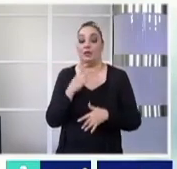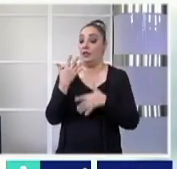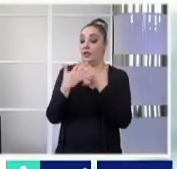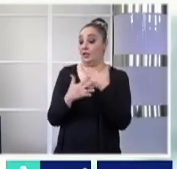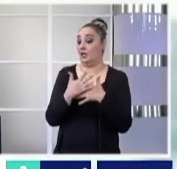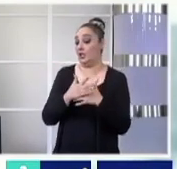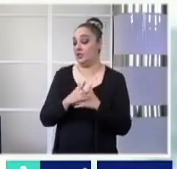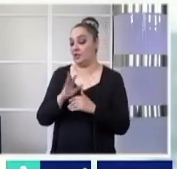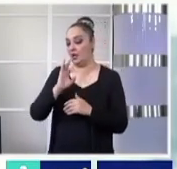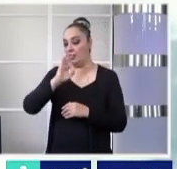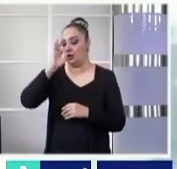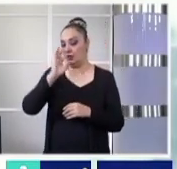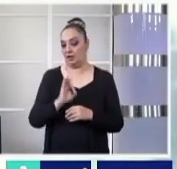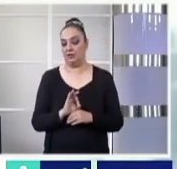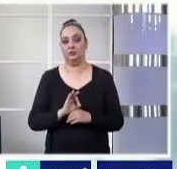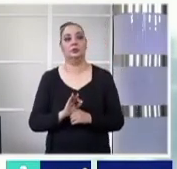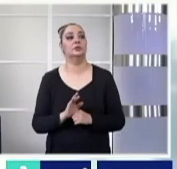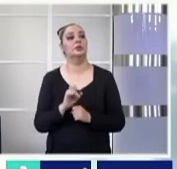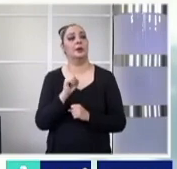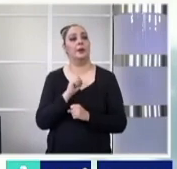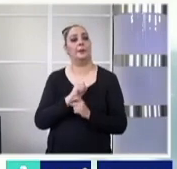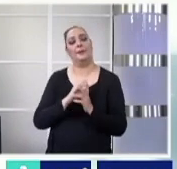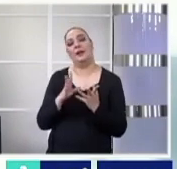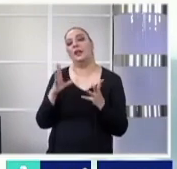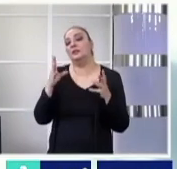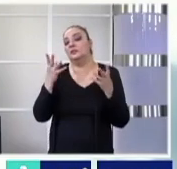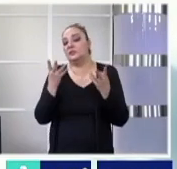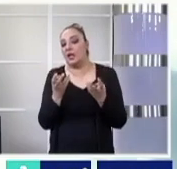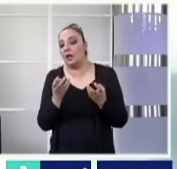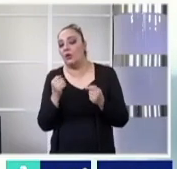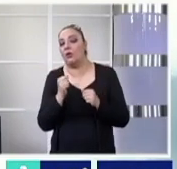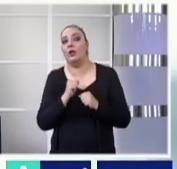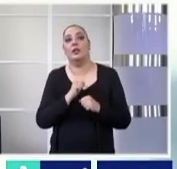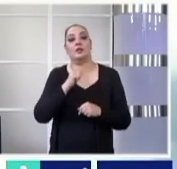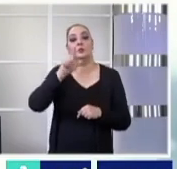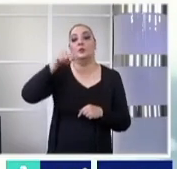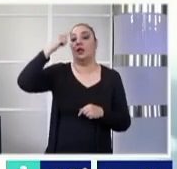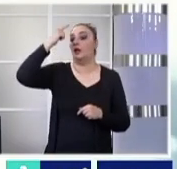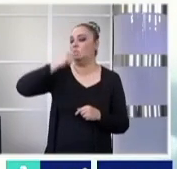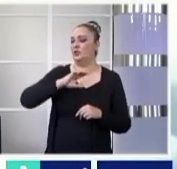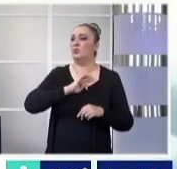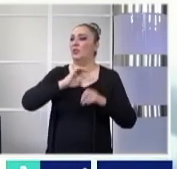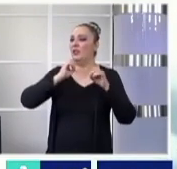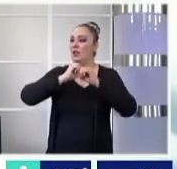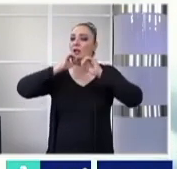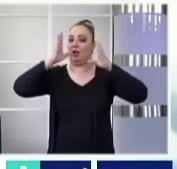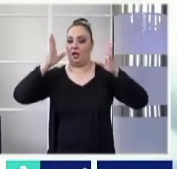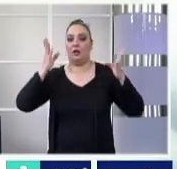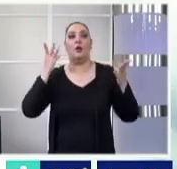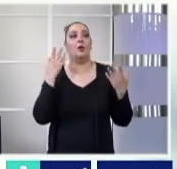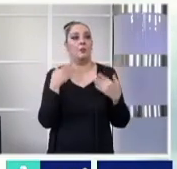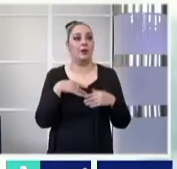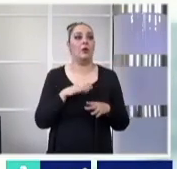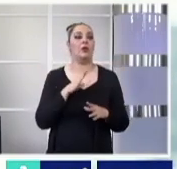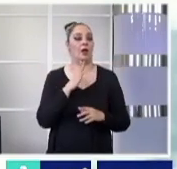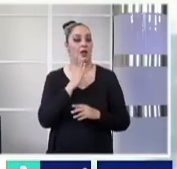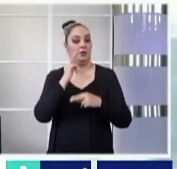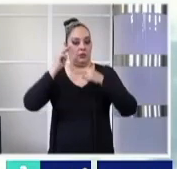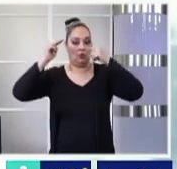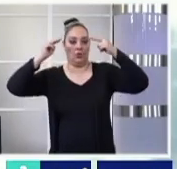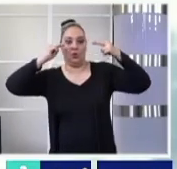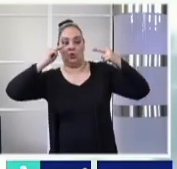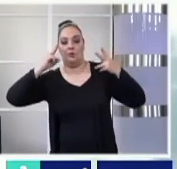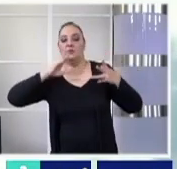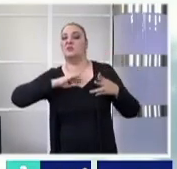15 grados en Monterrey, ambiente seco, bajos contenidos de humedad por la noche parcialmente despejado, tiende a incrementarse la cobertura nubosa,